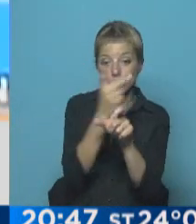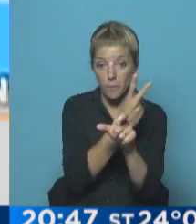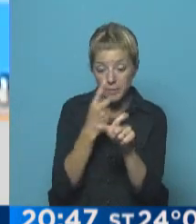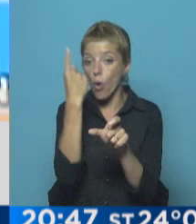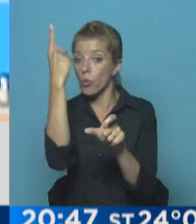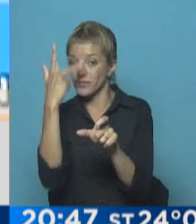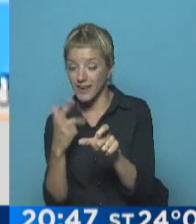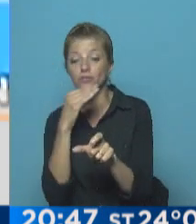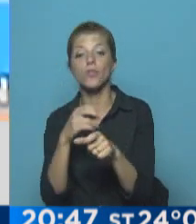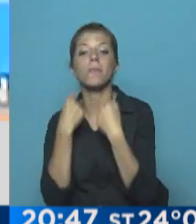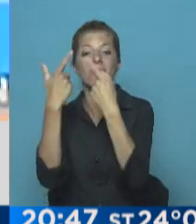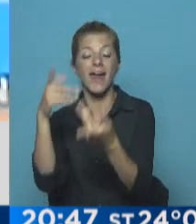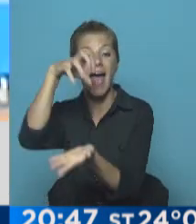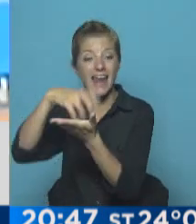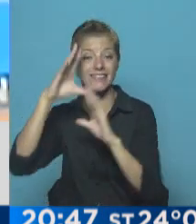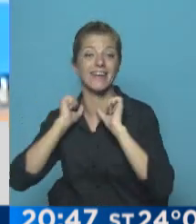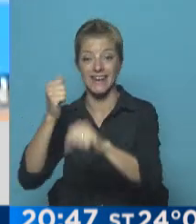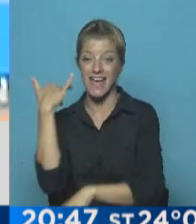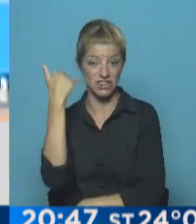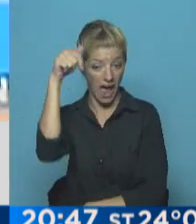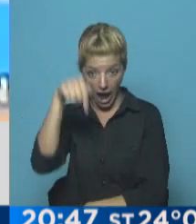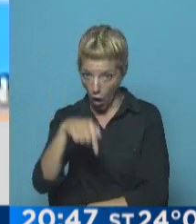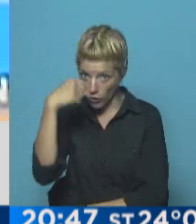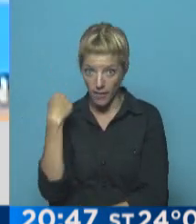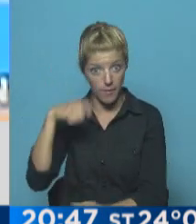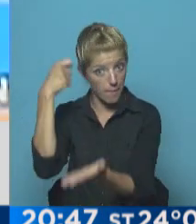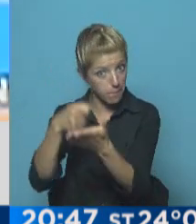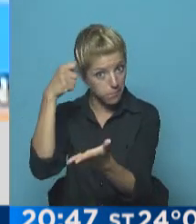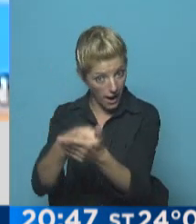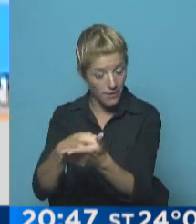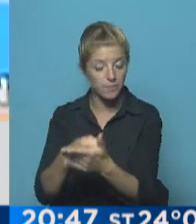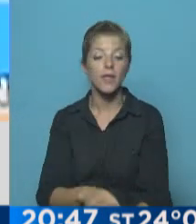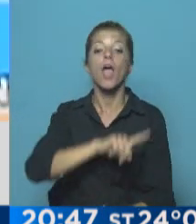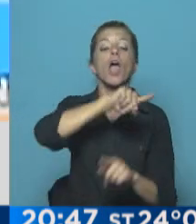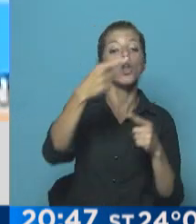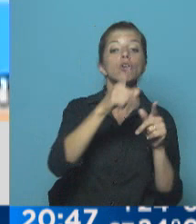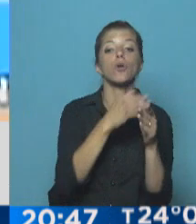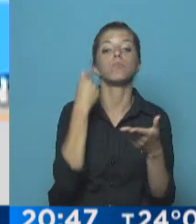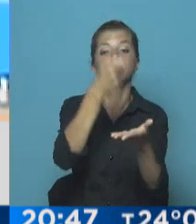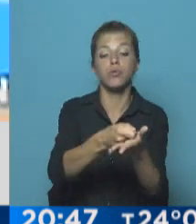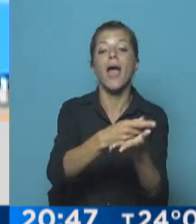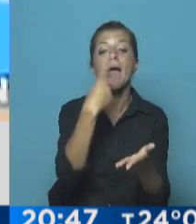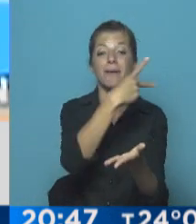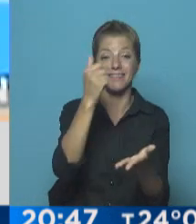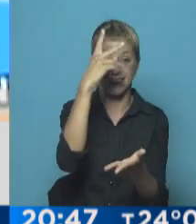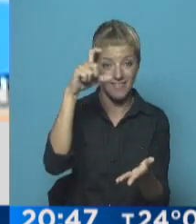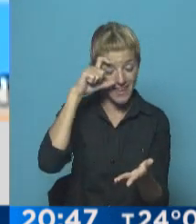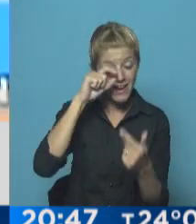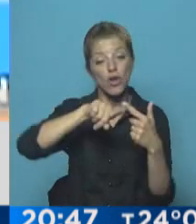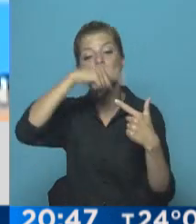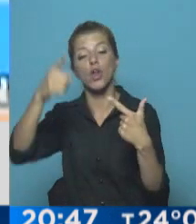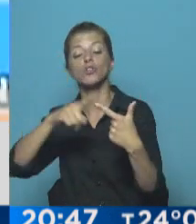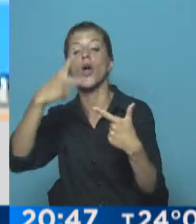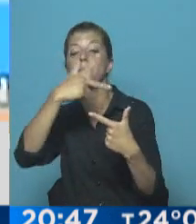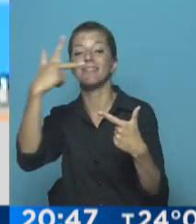ser entregada en la Secretaría del Juzgado de inmediato de los 25 mil dólares. La segunda parte del 23 de enero, la última el 23 de